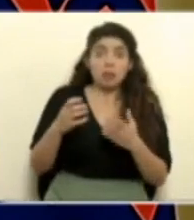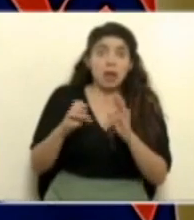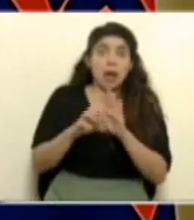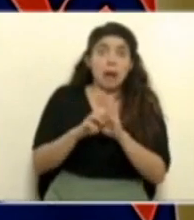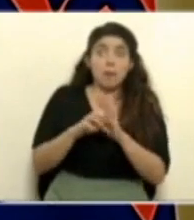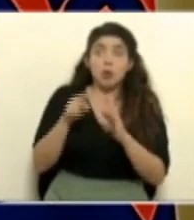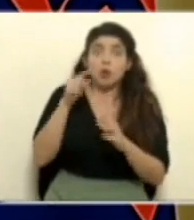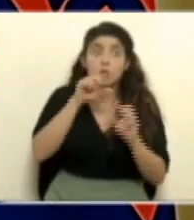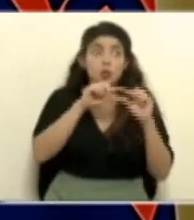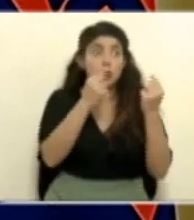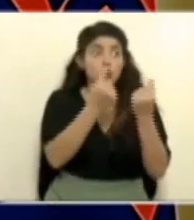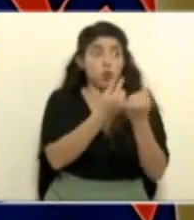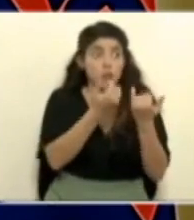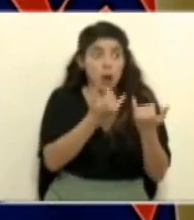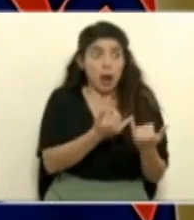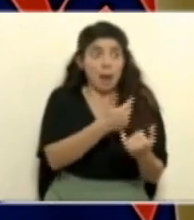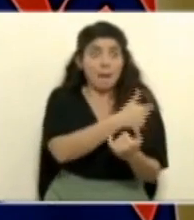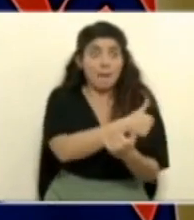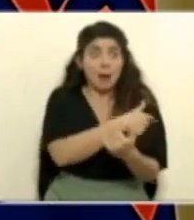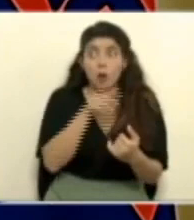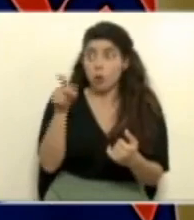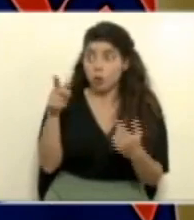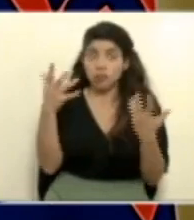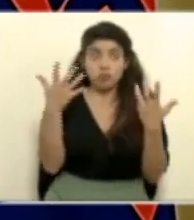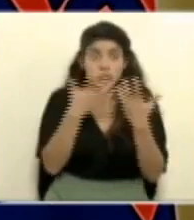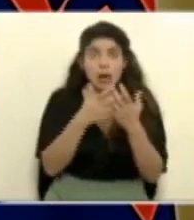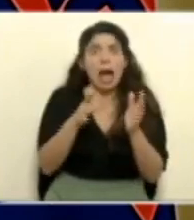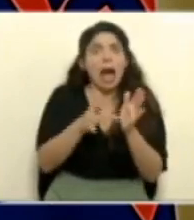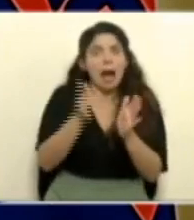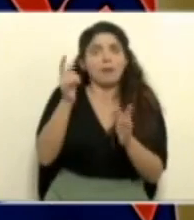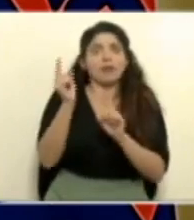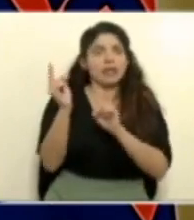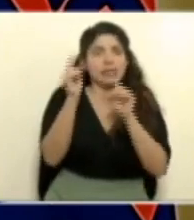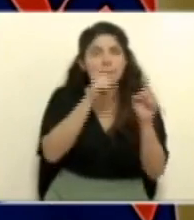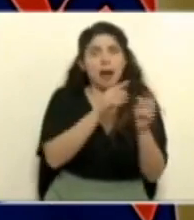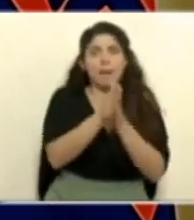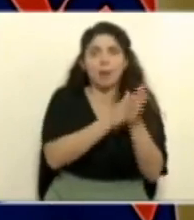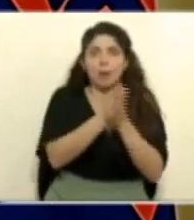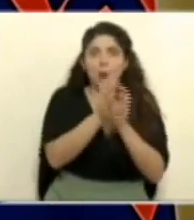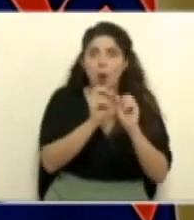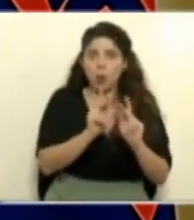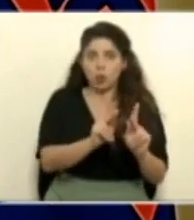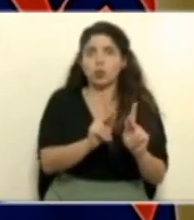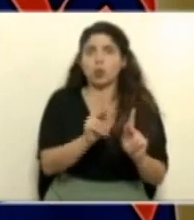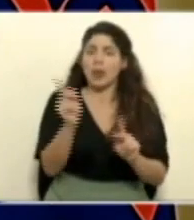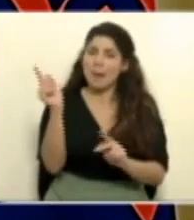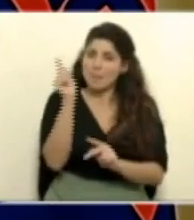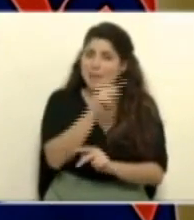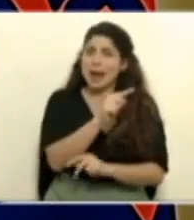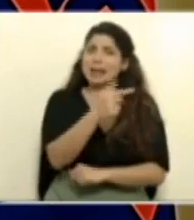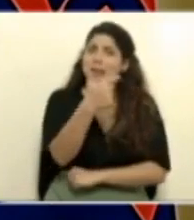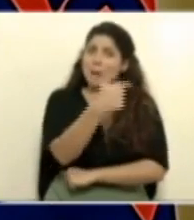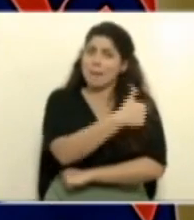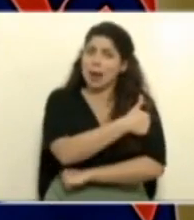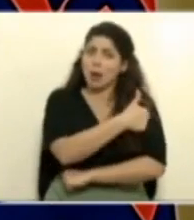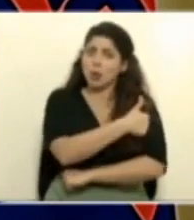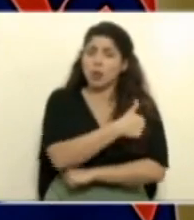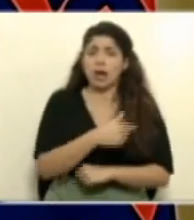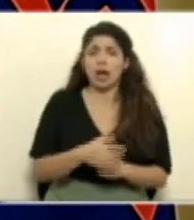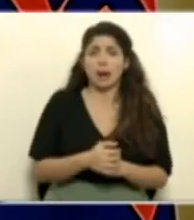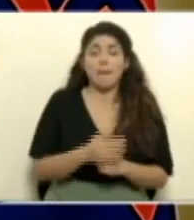están en el grupo, que tienen la posibilidad de irse a vacunar, que aprovechen la oportunidad, que vayan a vacunarse porque